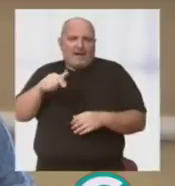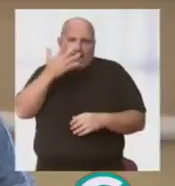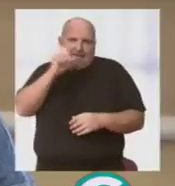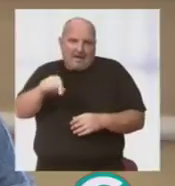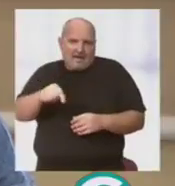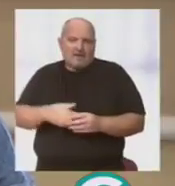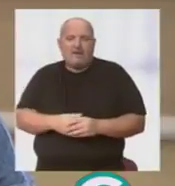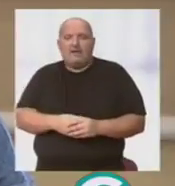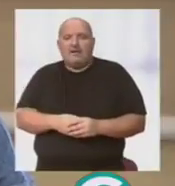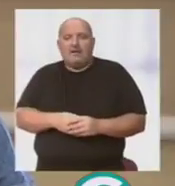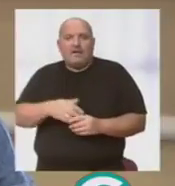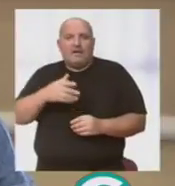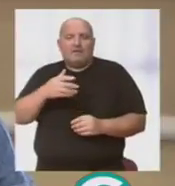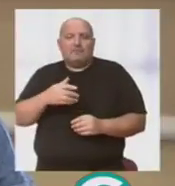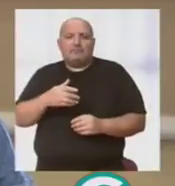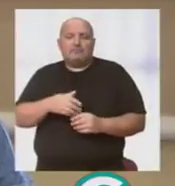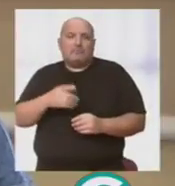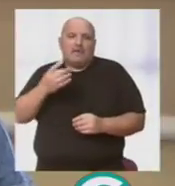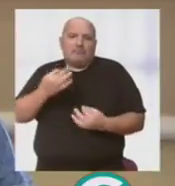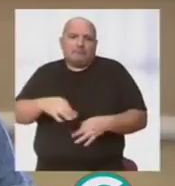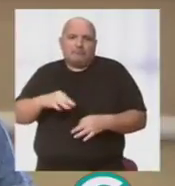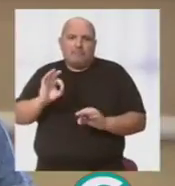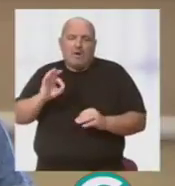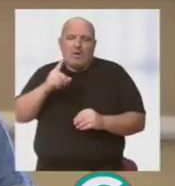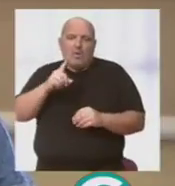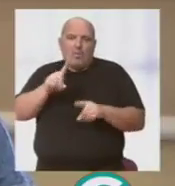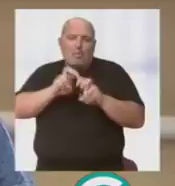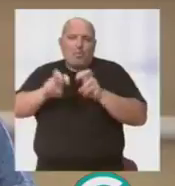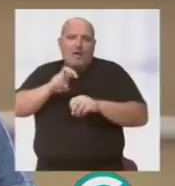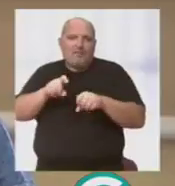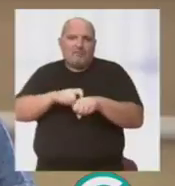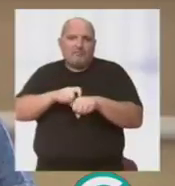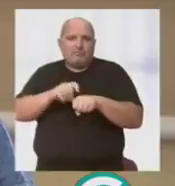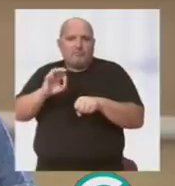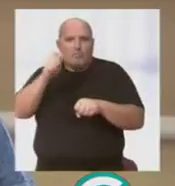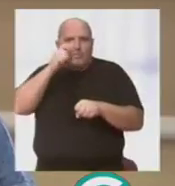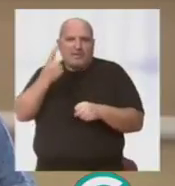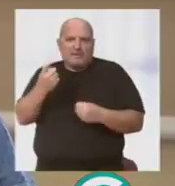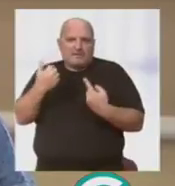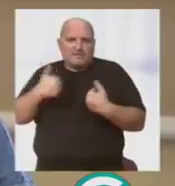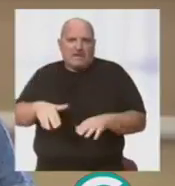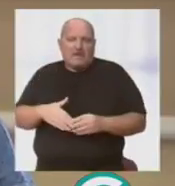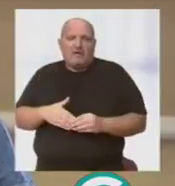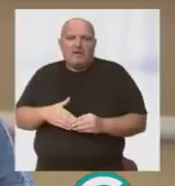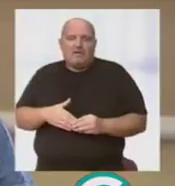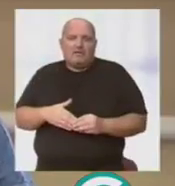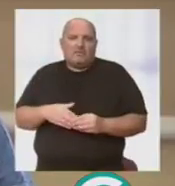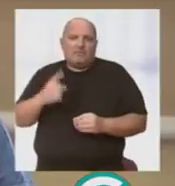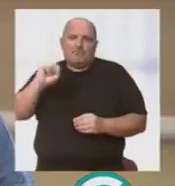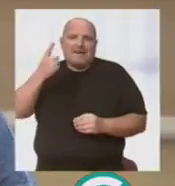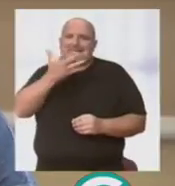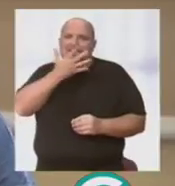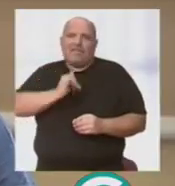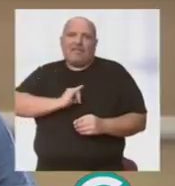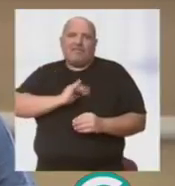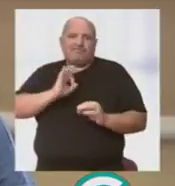que es indispensable que Cádiz tenga ese museo, que es una de nuestras señas